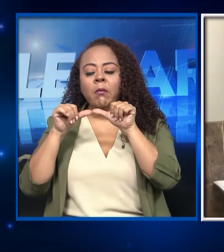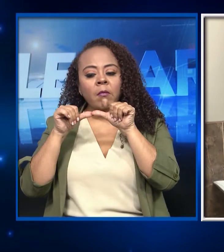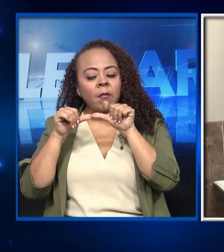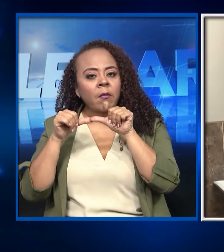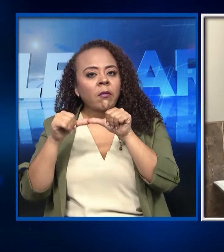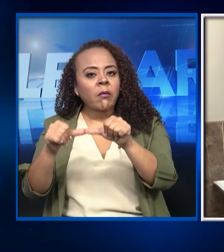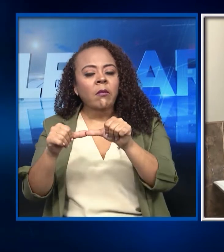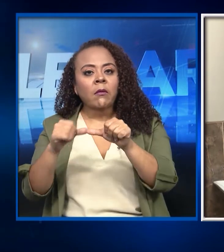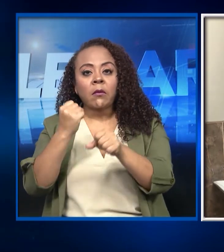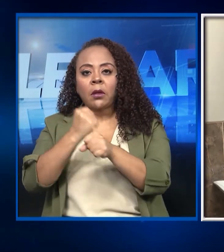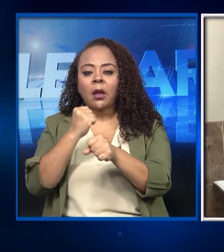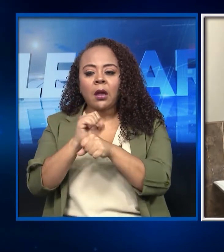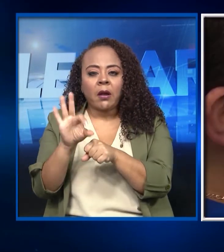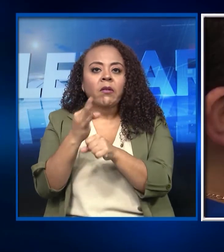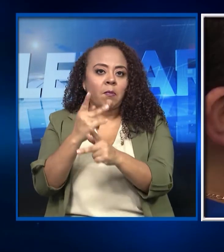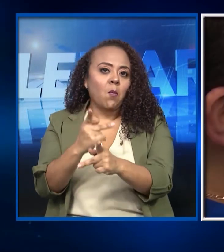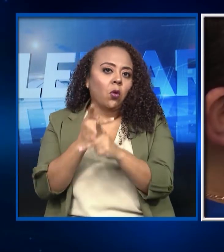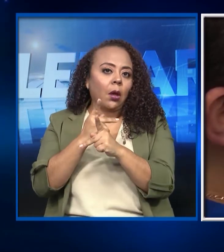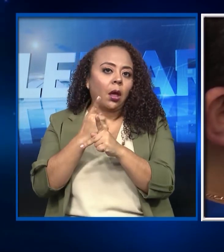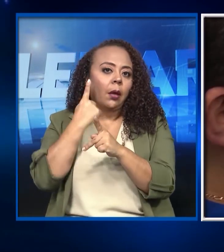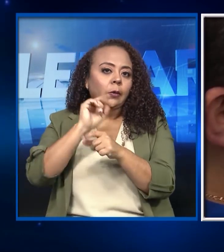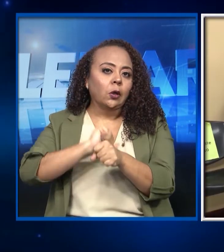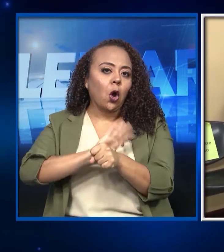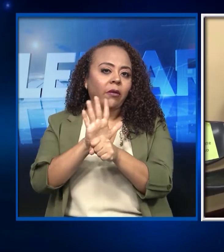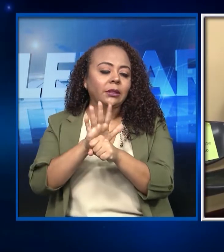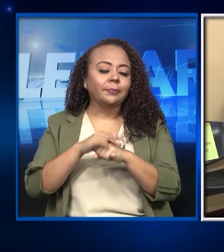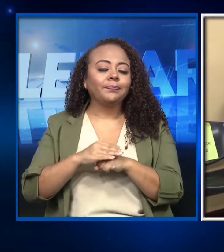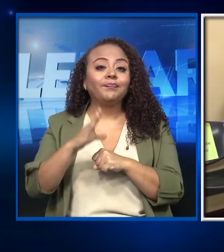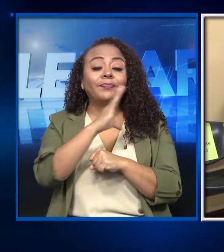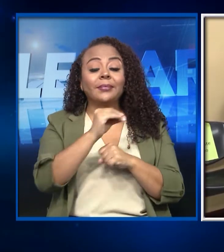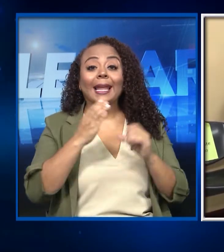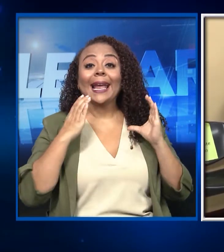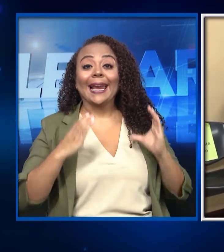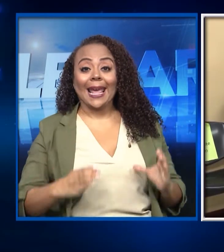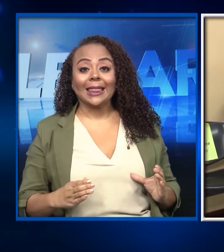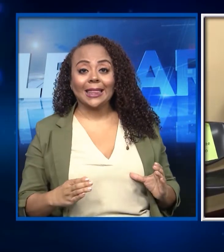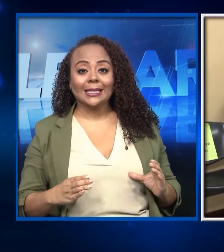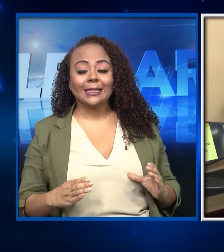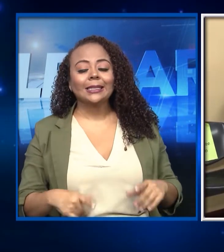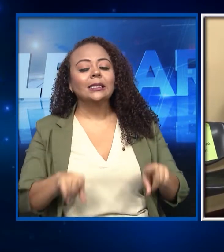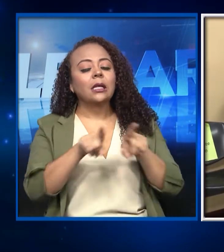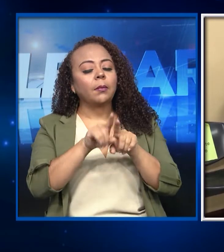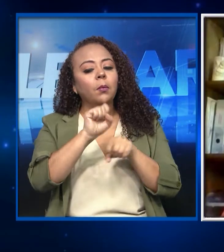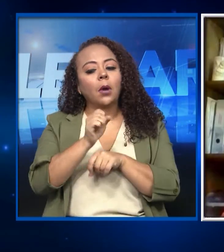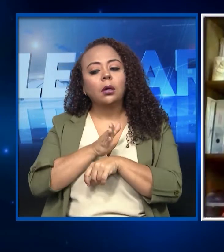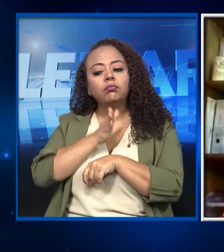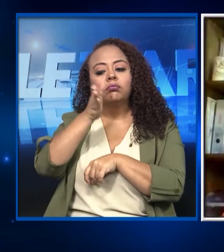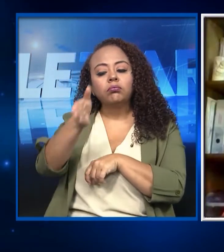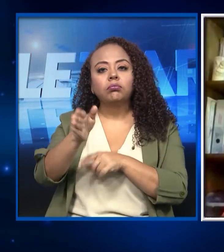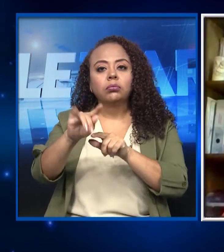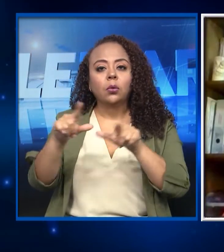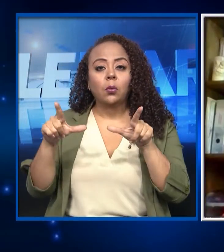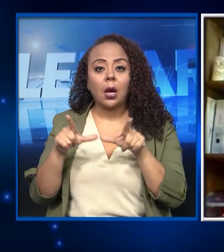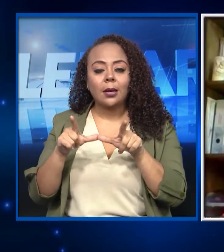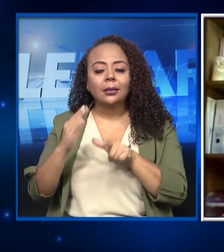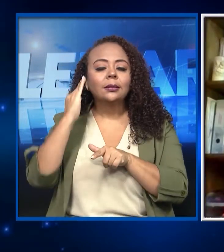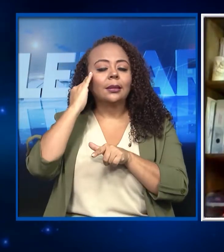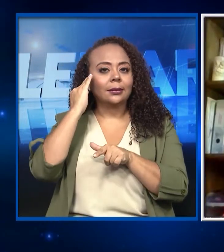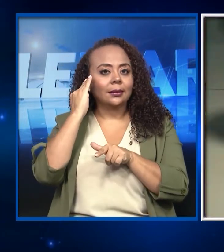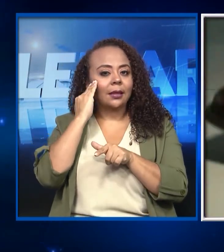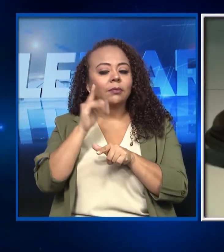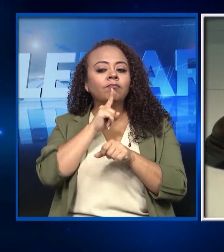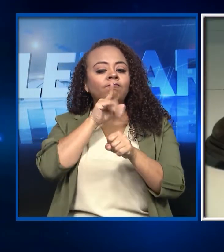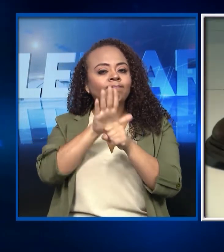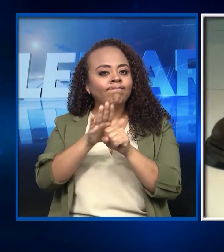protegida frente al virus y los clientes puedan asistir a un sitio en donde se sabe que se están